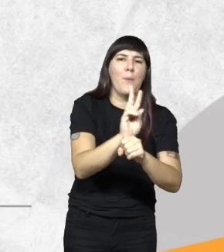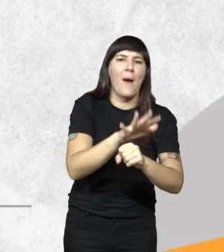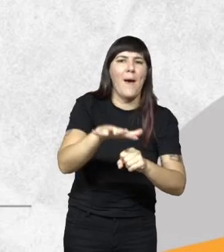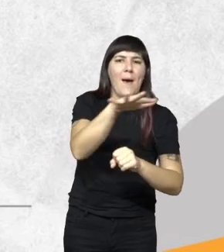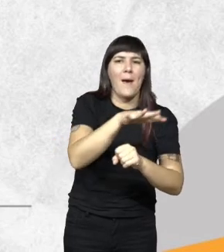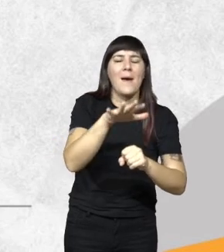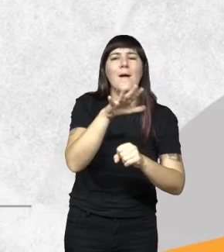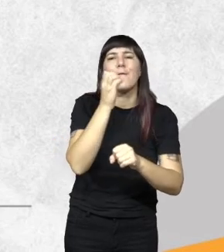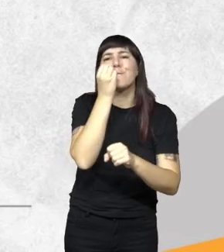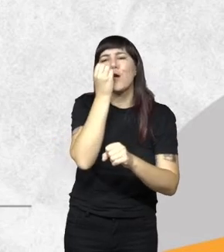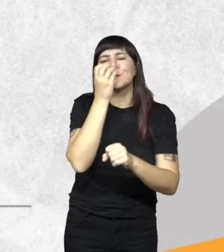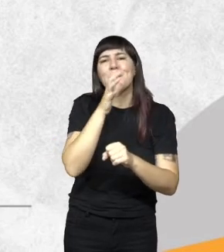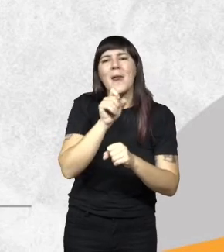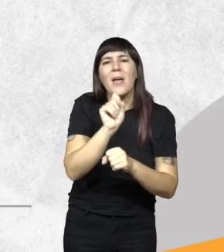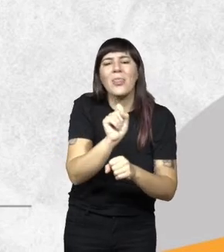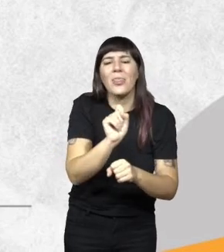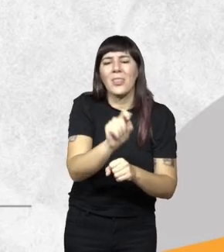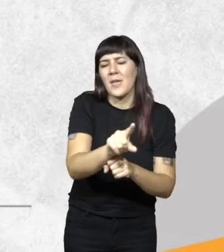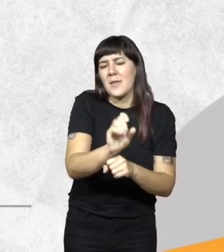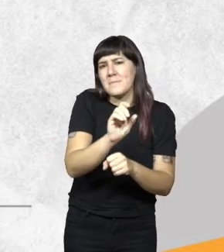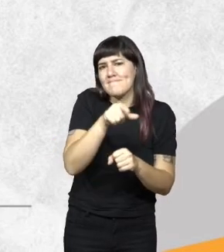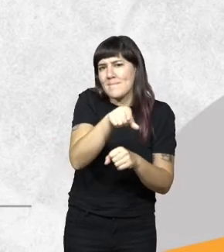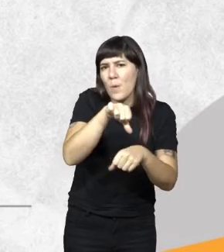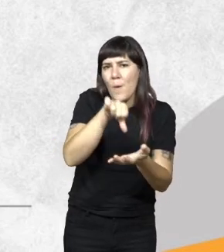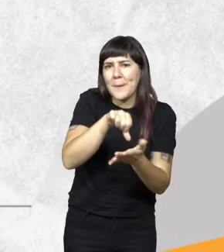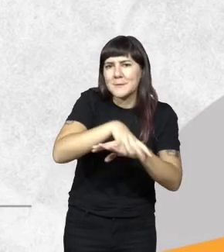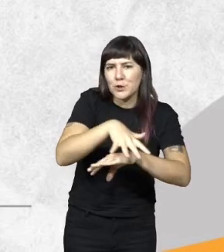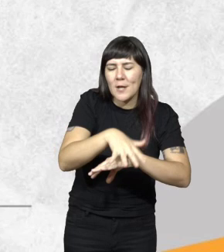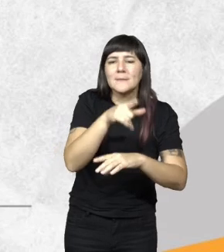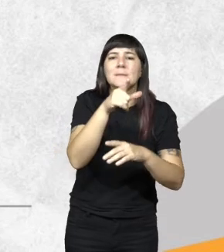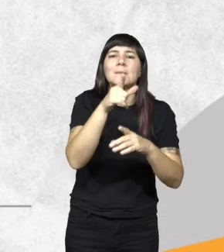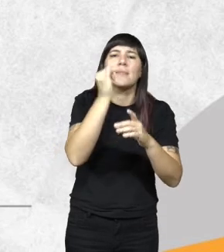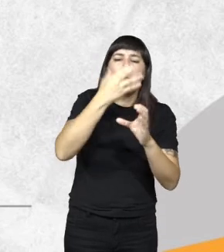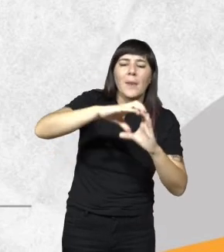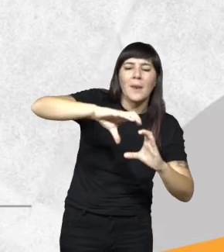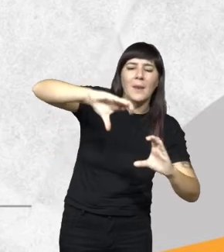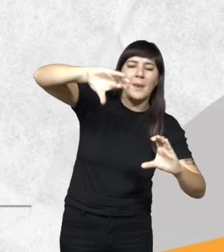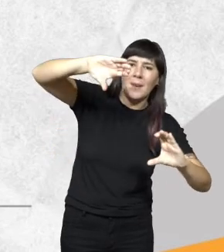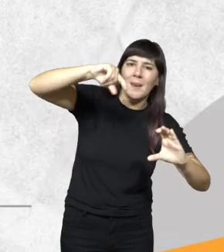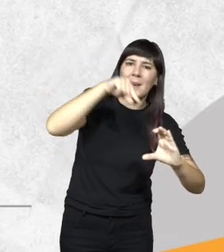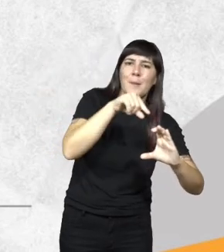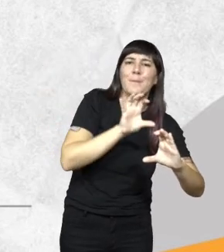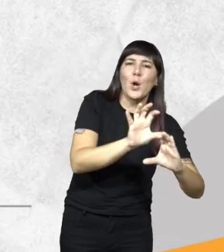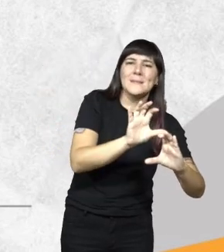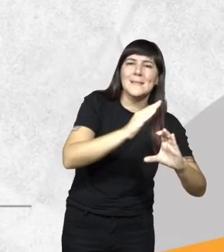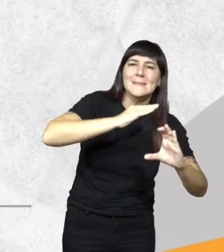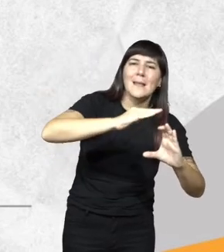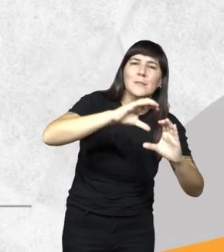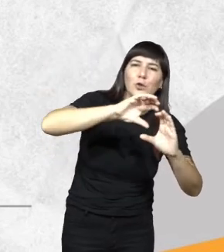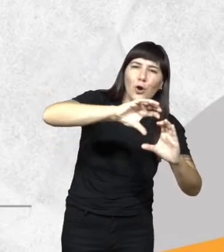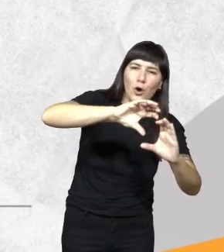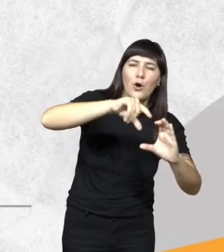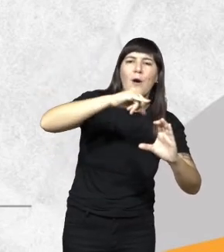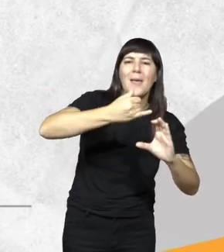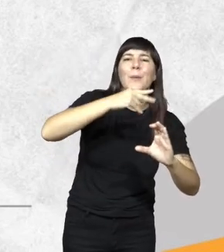Biófera Yabotí y también podemos apreciar que la columna vertebral la parte central de la provincia es